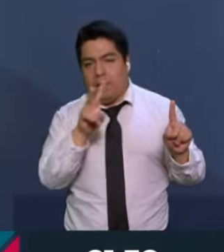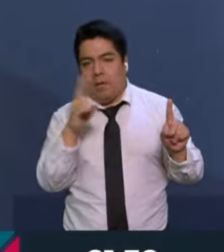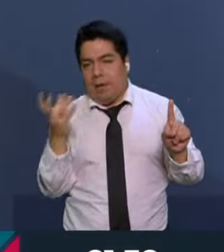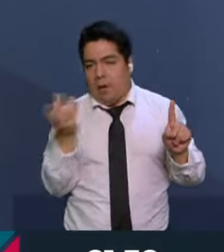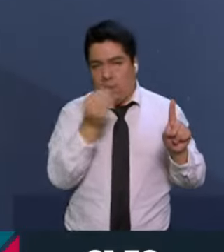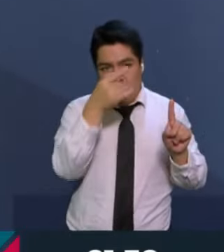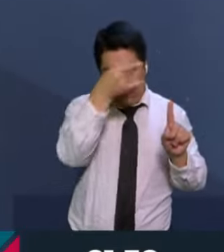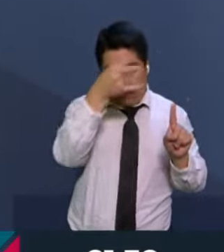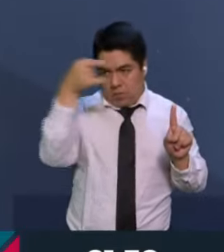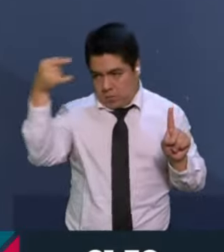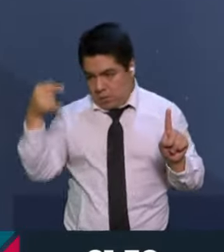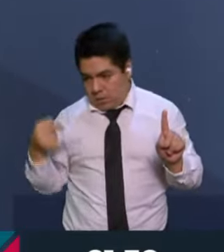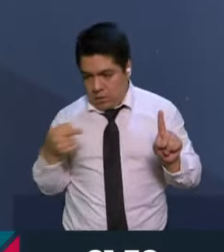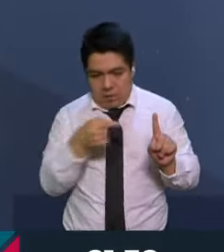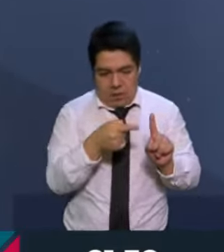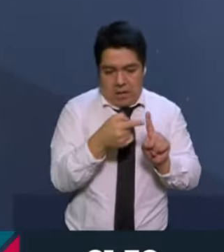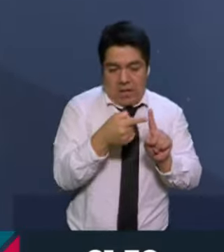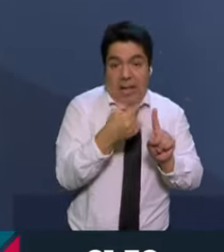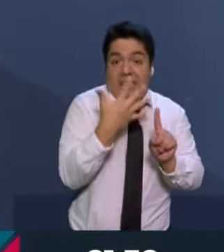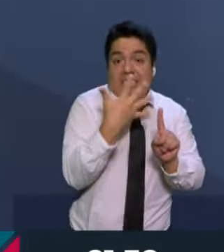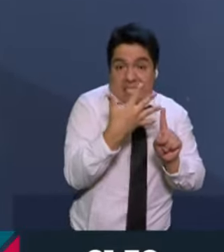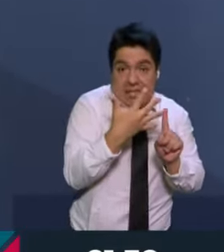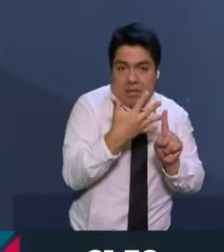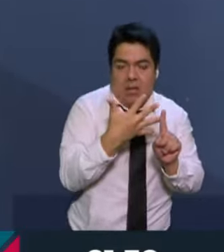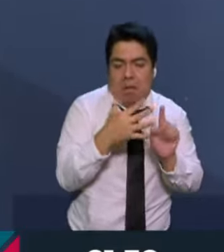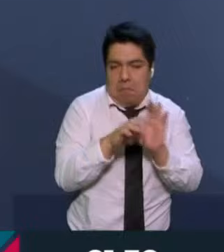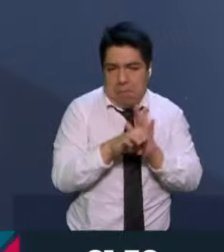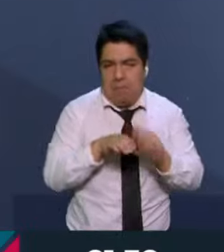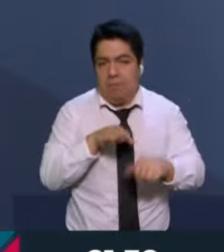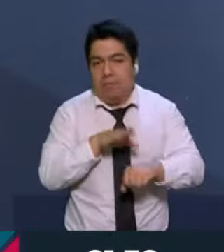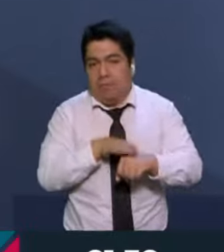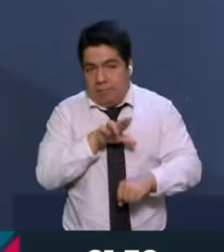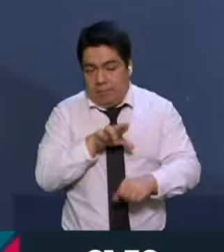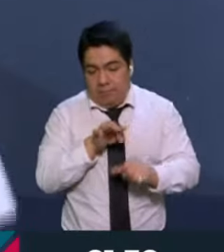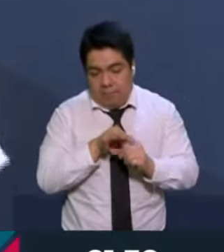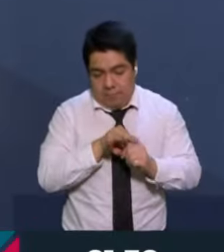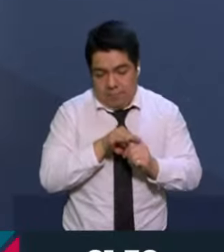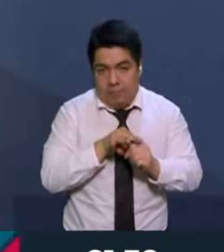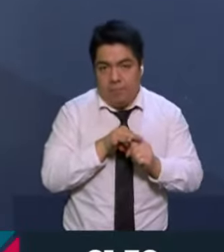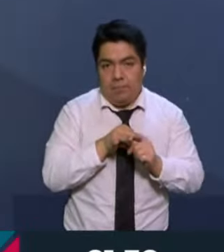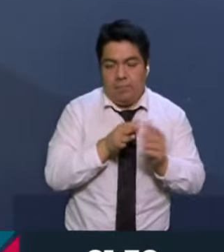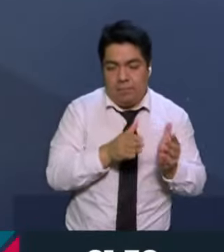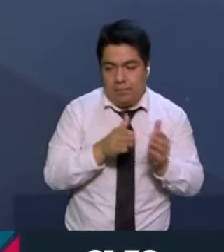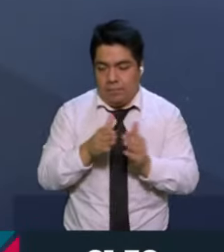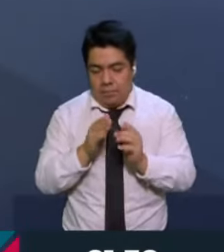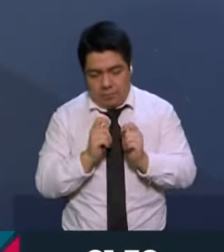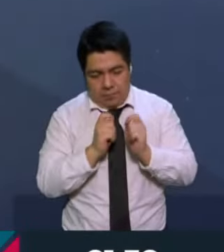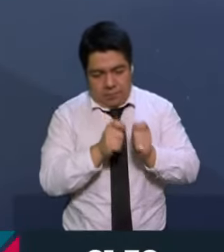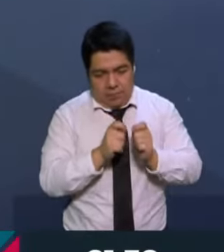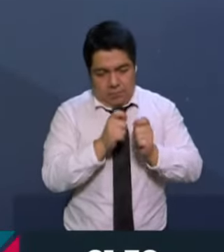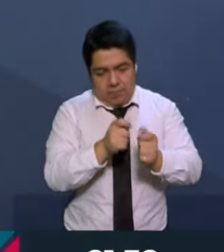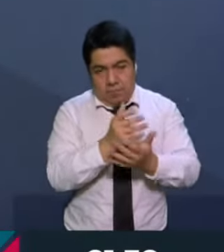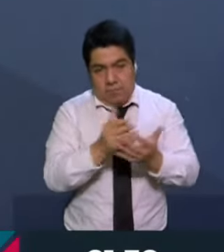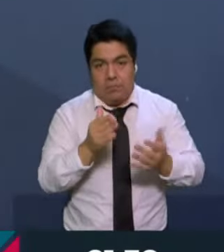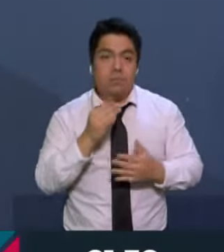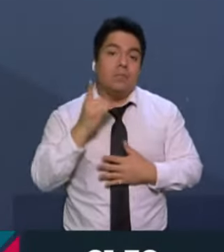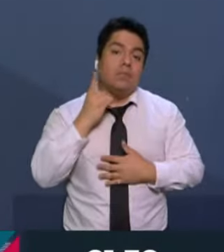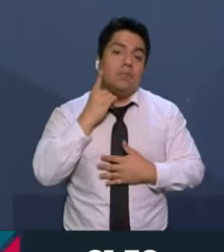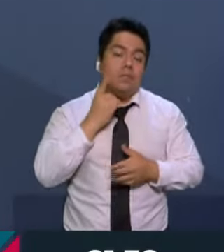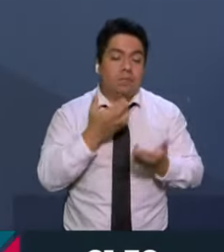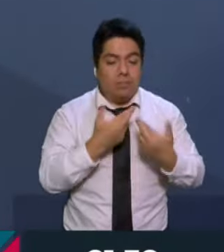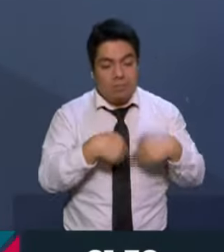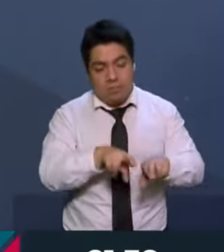recuadro. Entonces, tanto el voto de mayoría como la asignación de diputaciones de